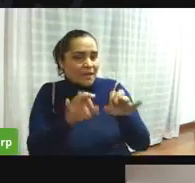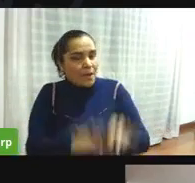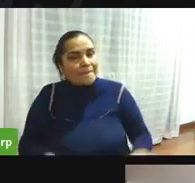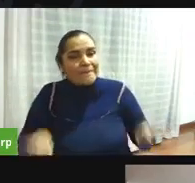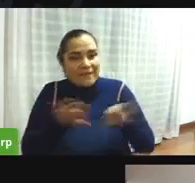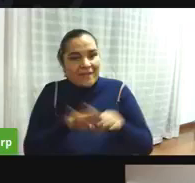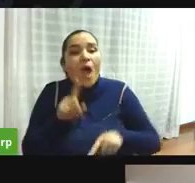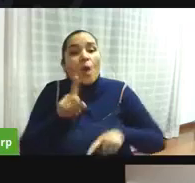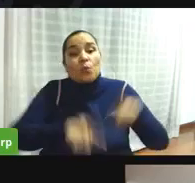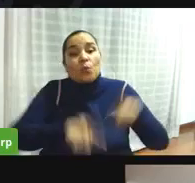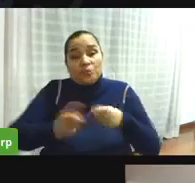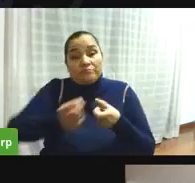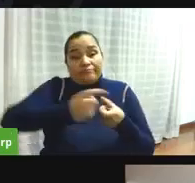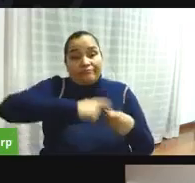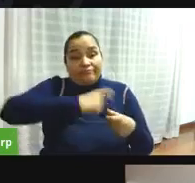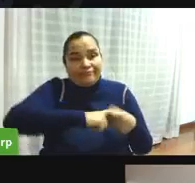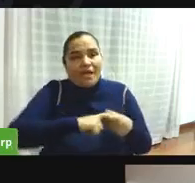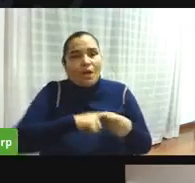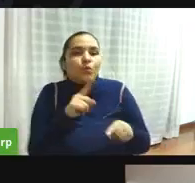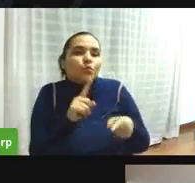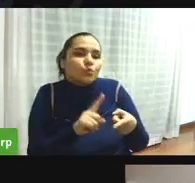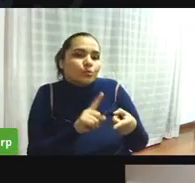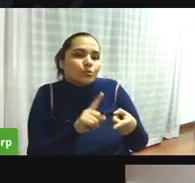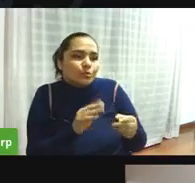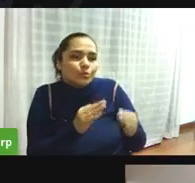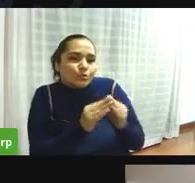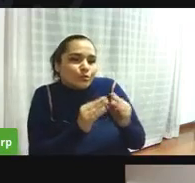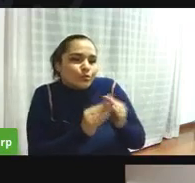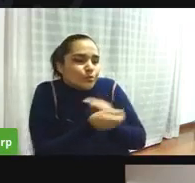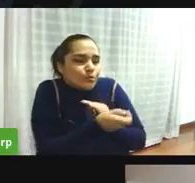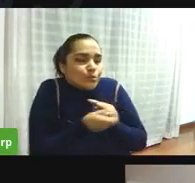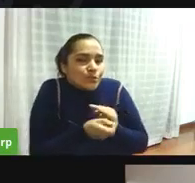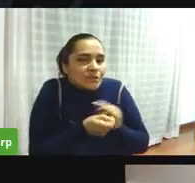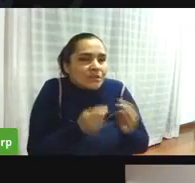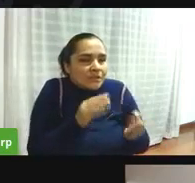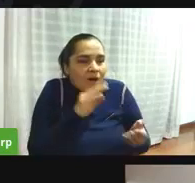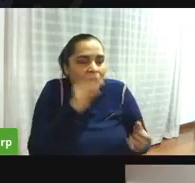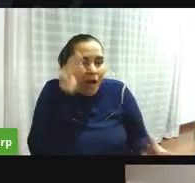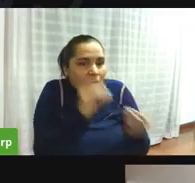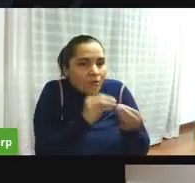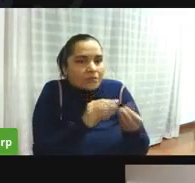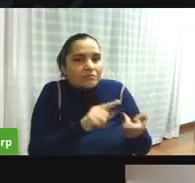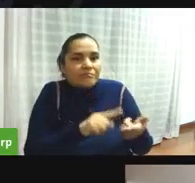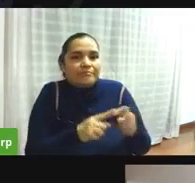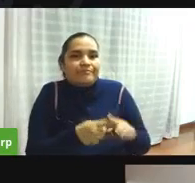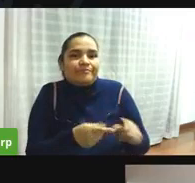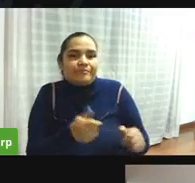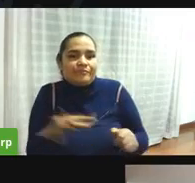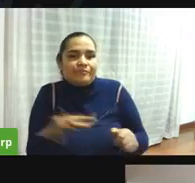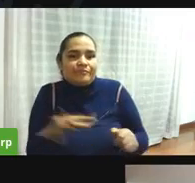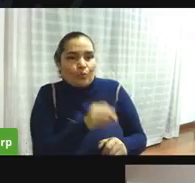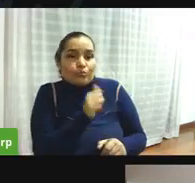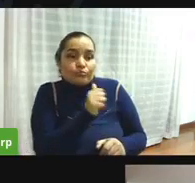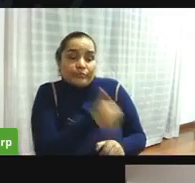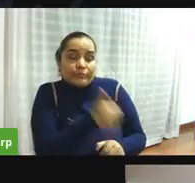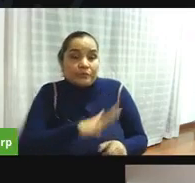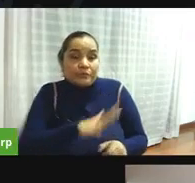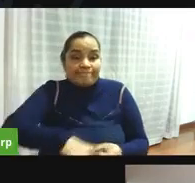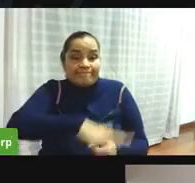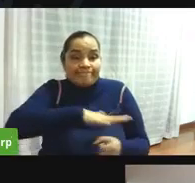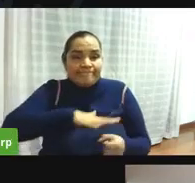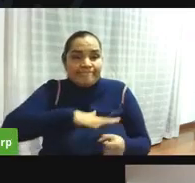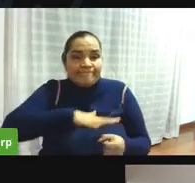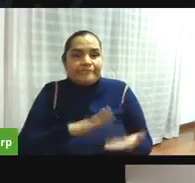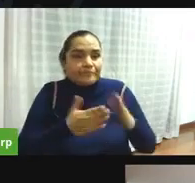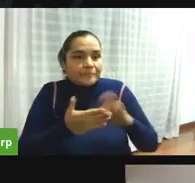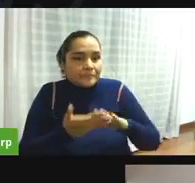asamblea de vecinos entonces promovamos todos estos ejercicios participativos porque en últimas los beneficiados van a ser ustedes las comunidades porque si tiene una junta